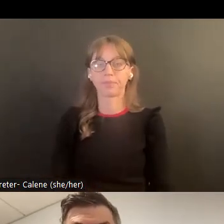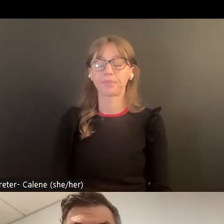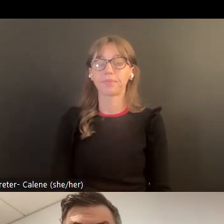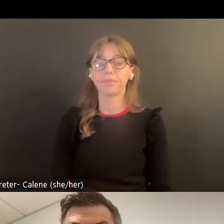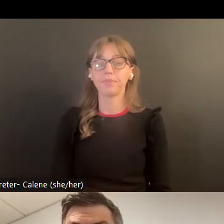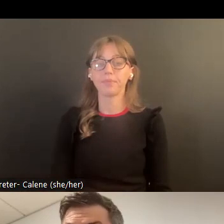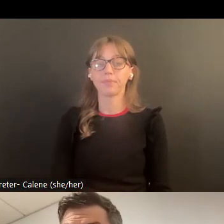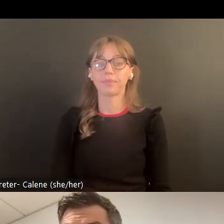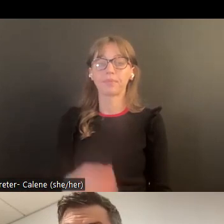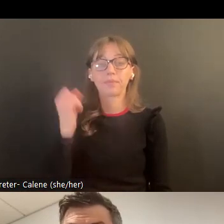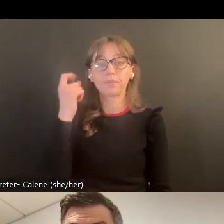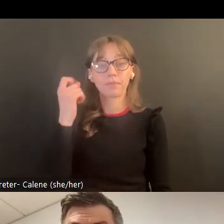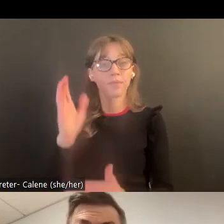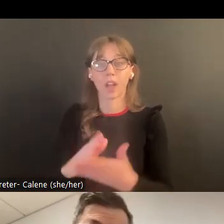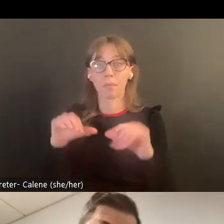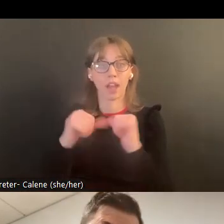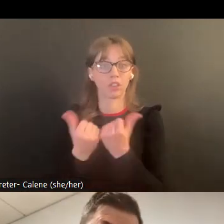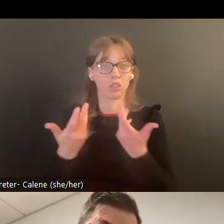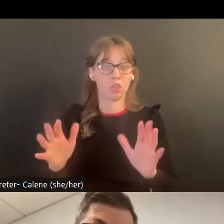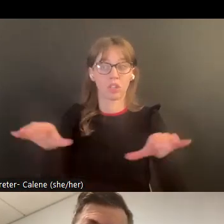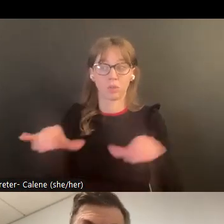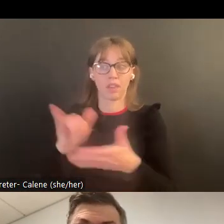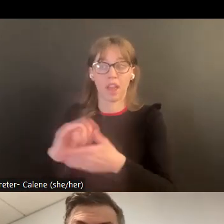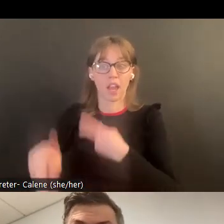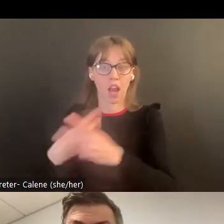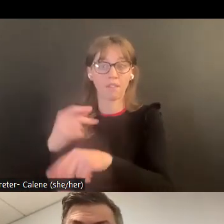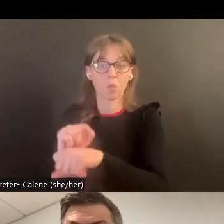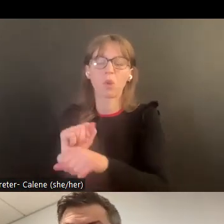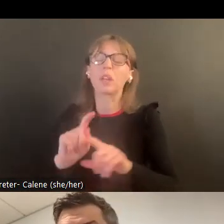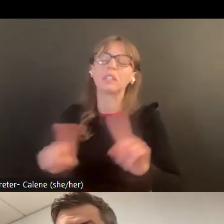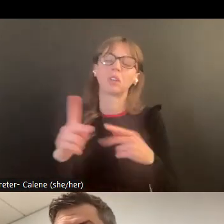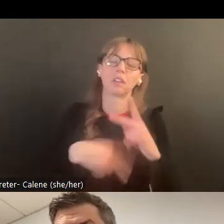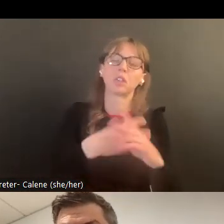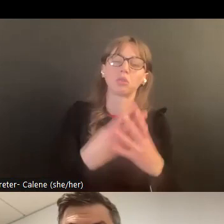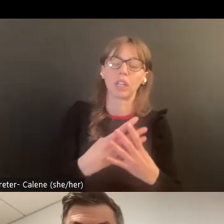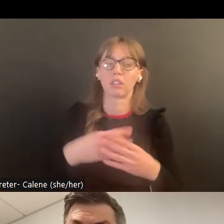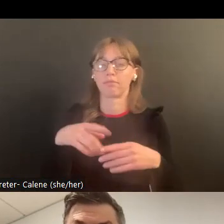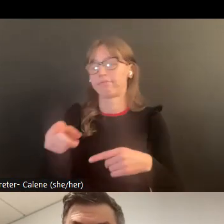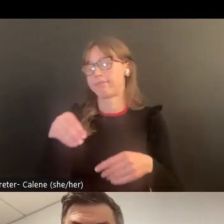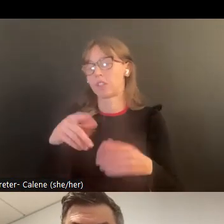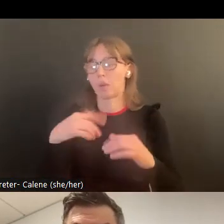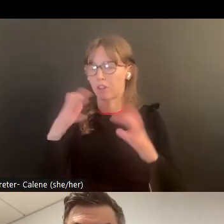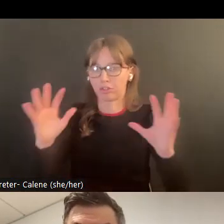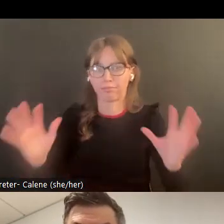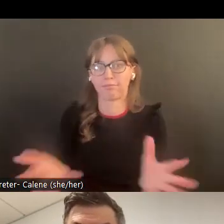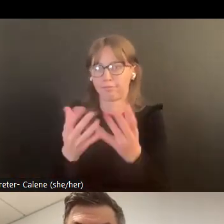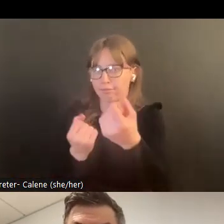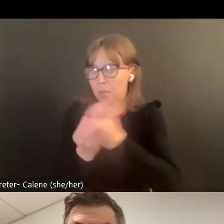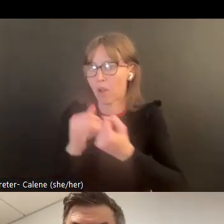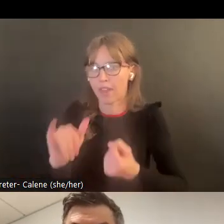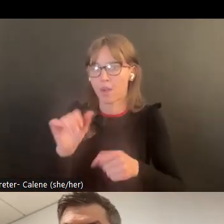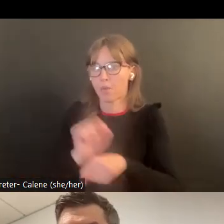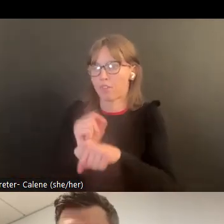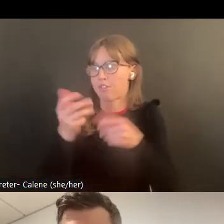y algunas agencias en sí están haciendo algo de este trabajo de los estos asesoramientos y haciendo sus condados y quiero